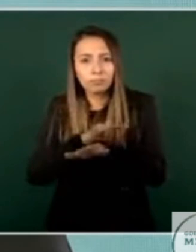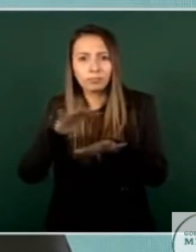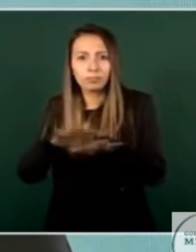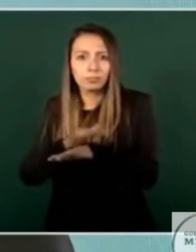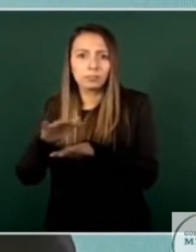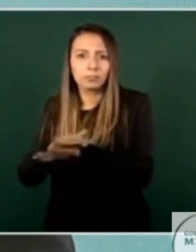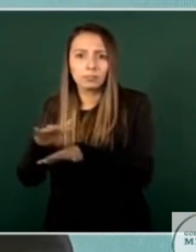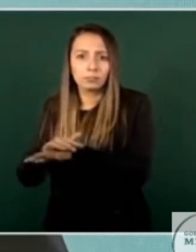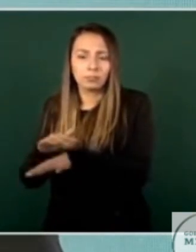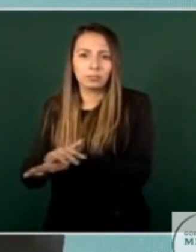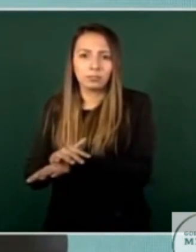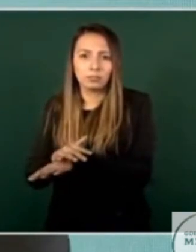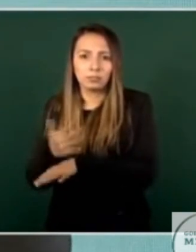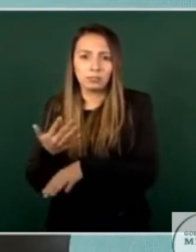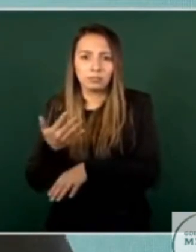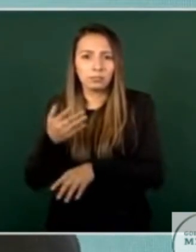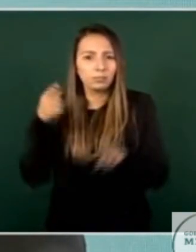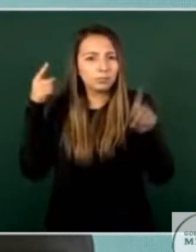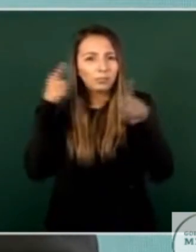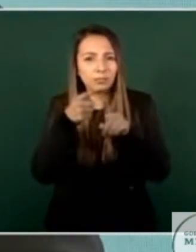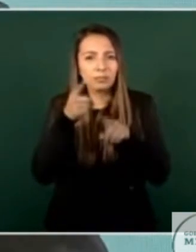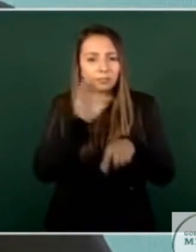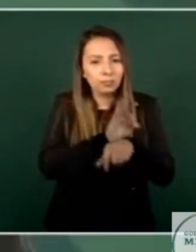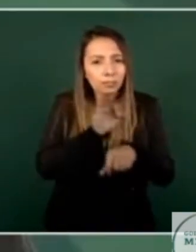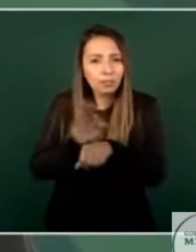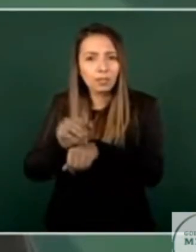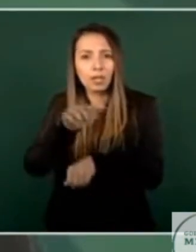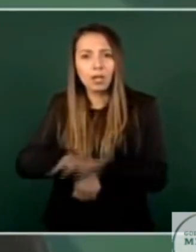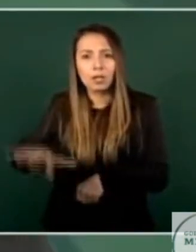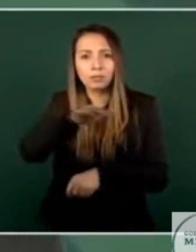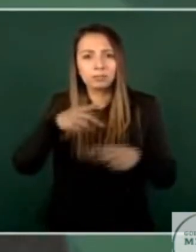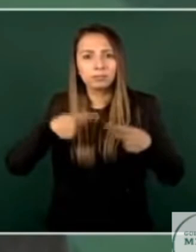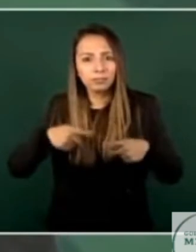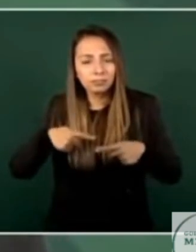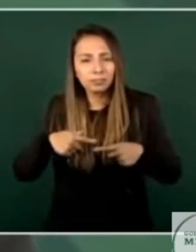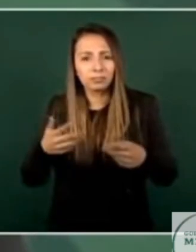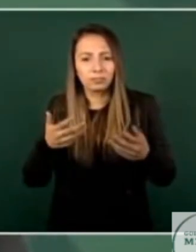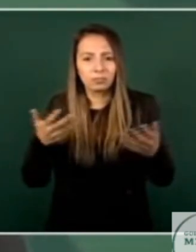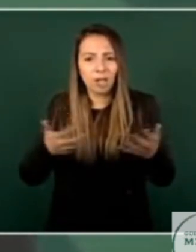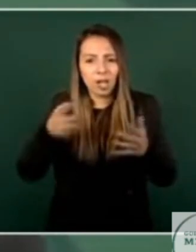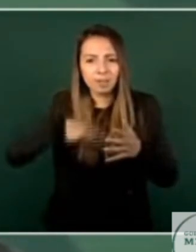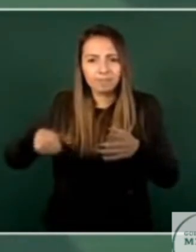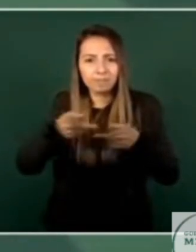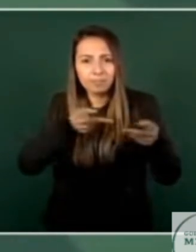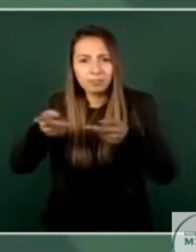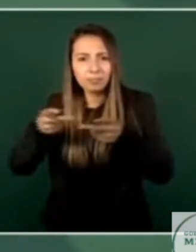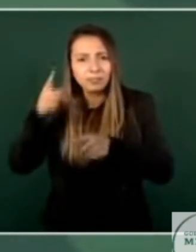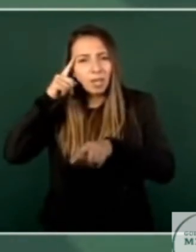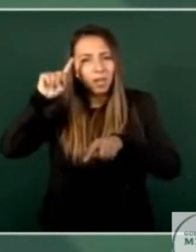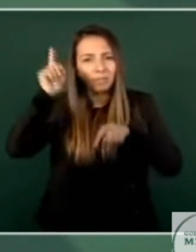los movimientos en beneficio del pueblo los movimientos en contra de la corrupción inmediatamente